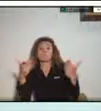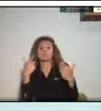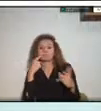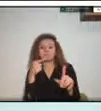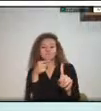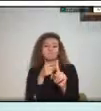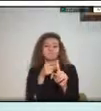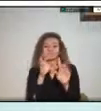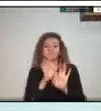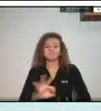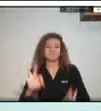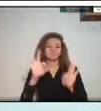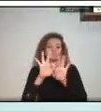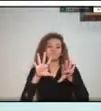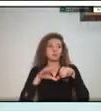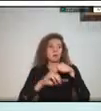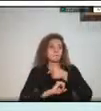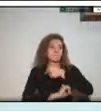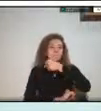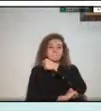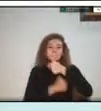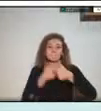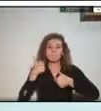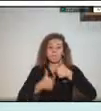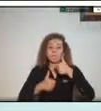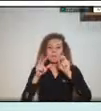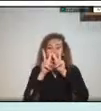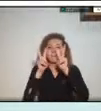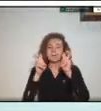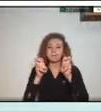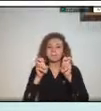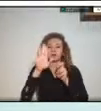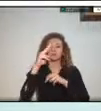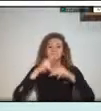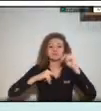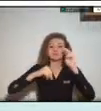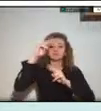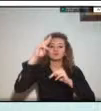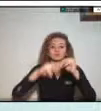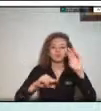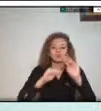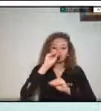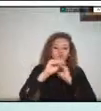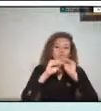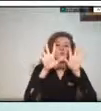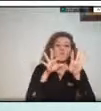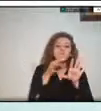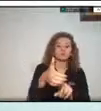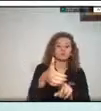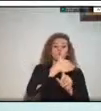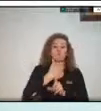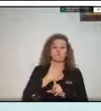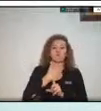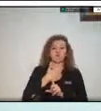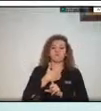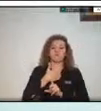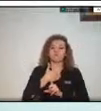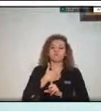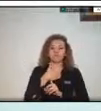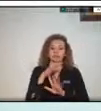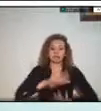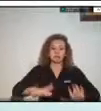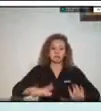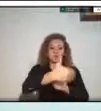fortaleza al tema de las obras de protección esa es nuestra principal estrategia es que hay sitios que